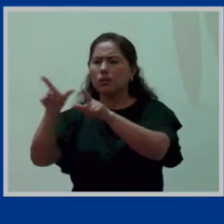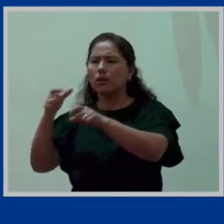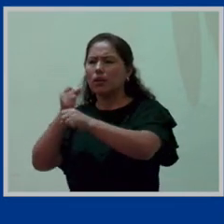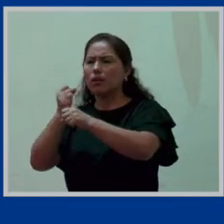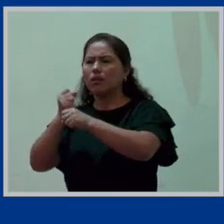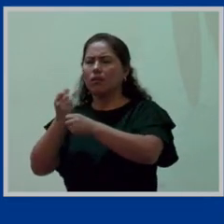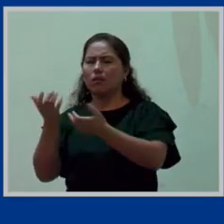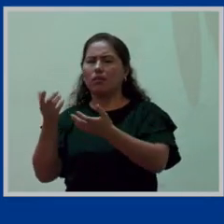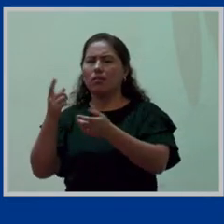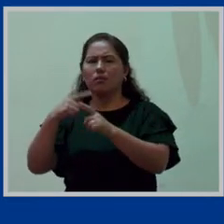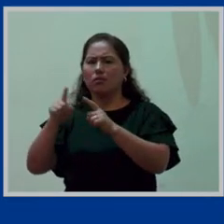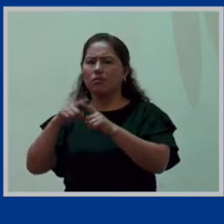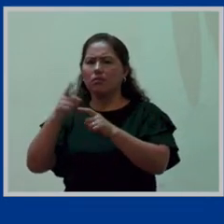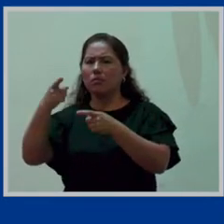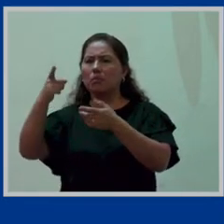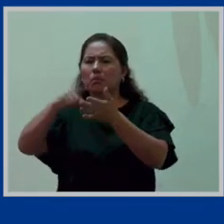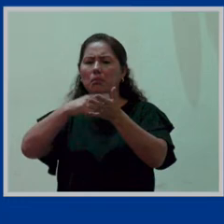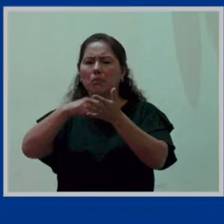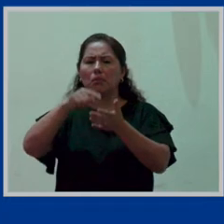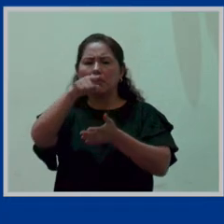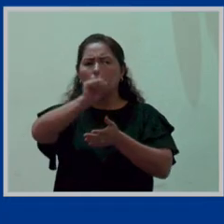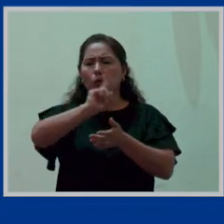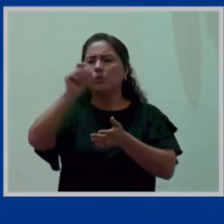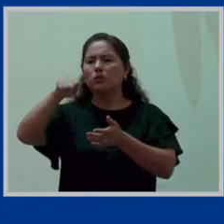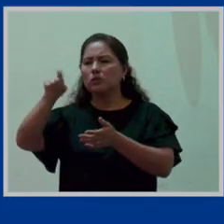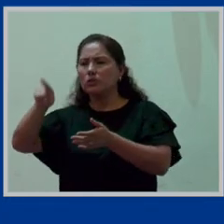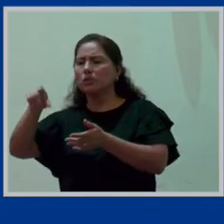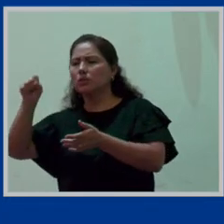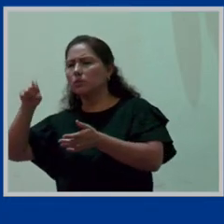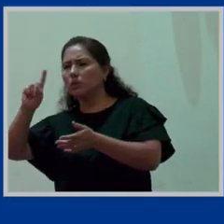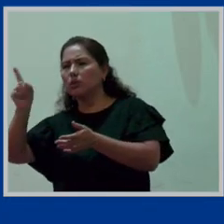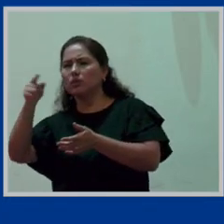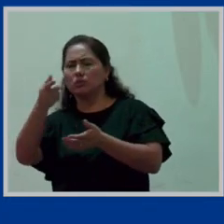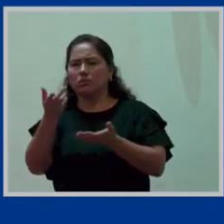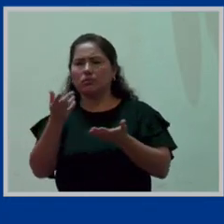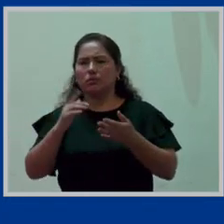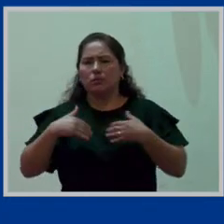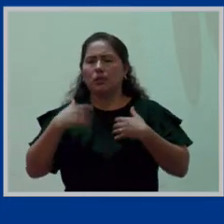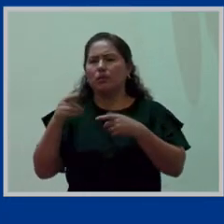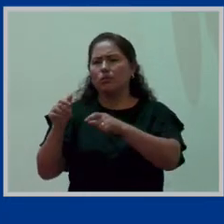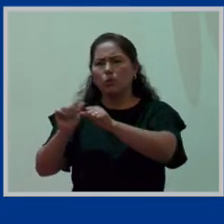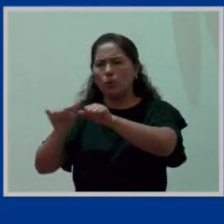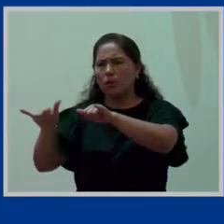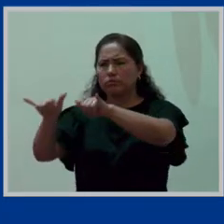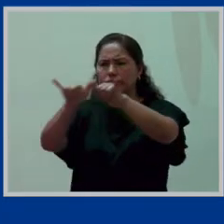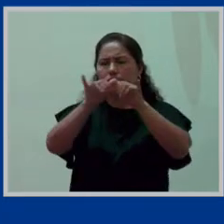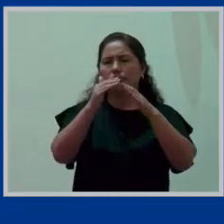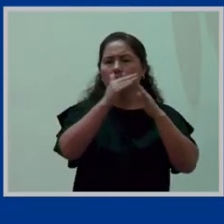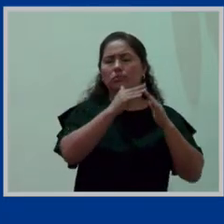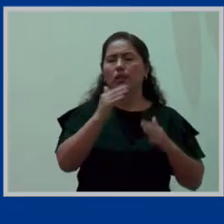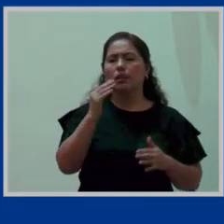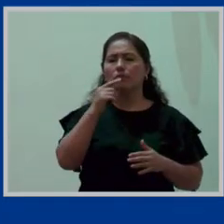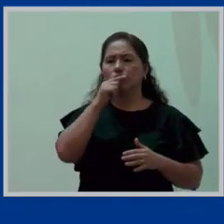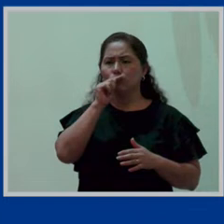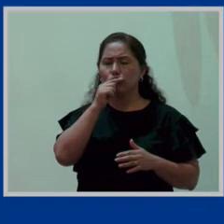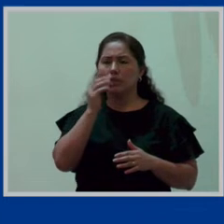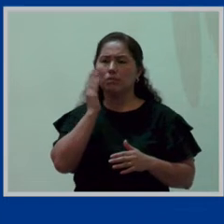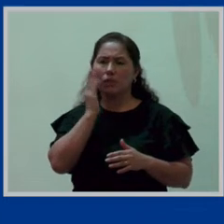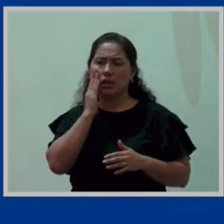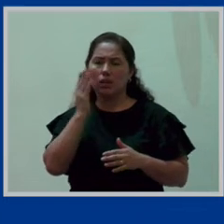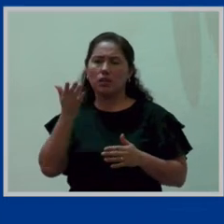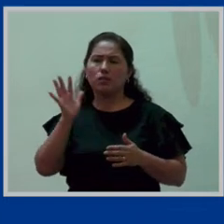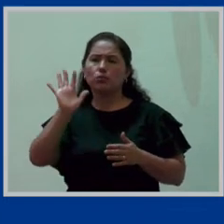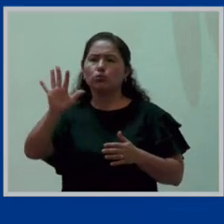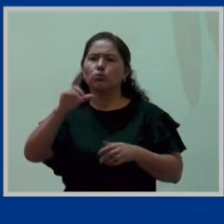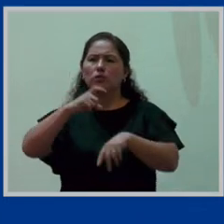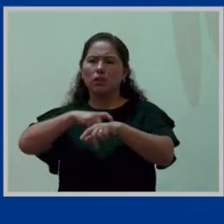discriminación acá va el hecho de que son mujeres madres en periodo de lactancia y requieren de